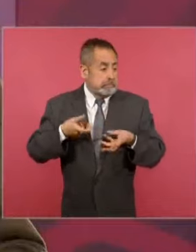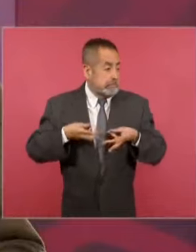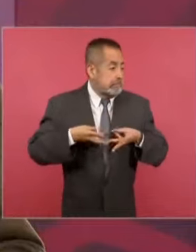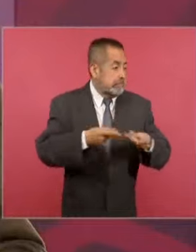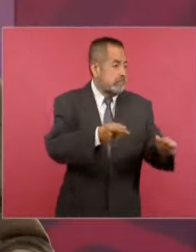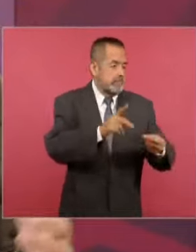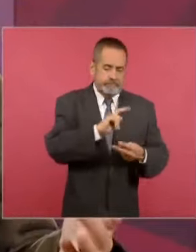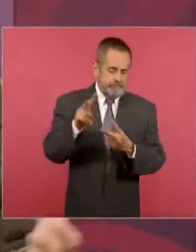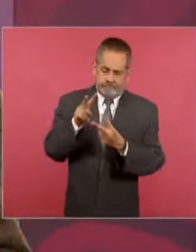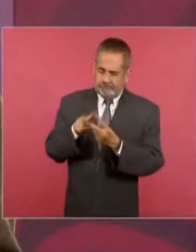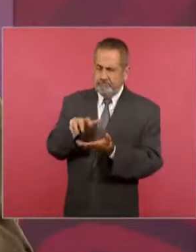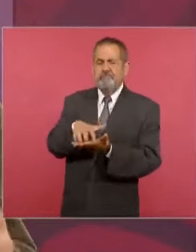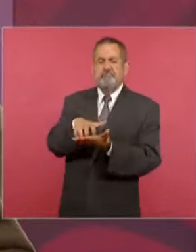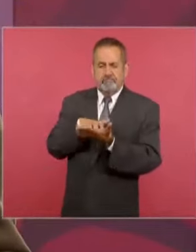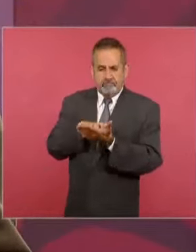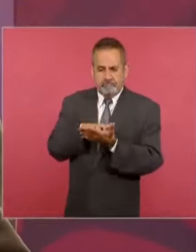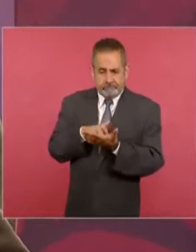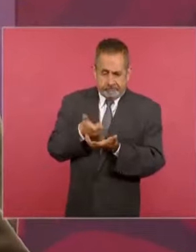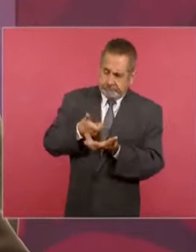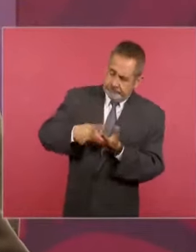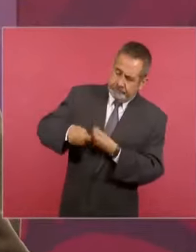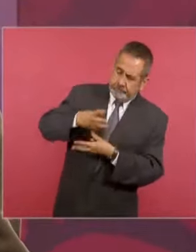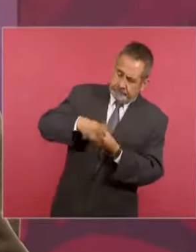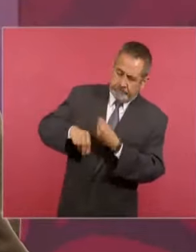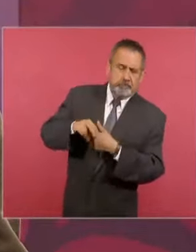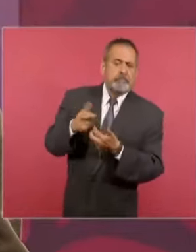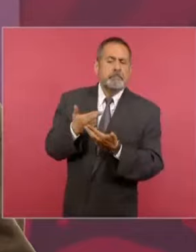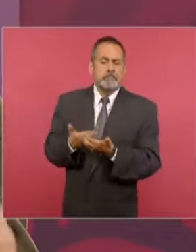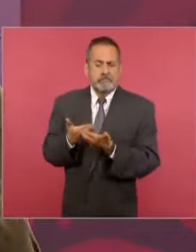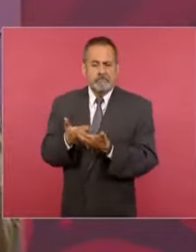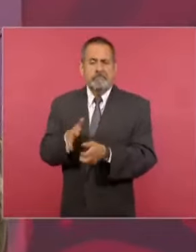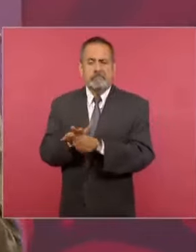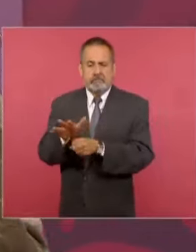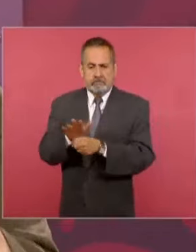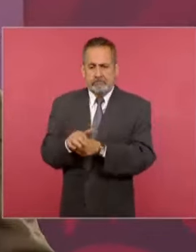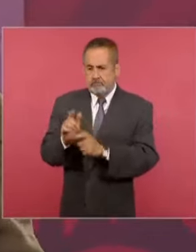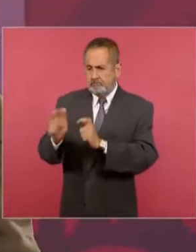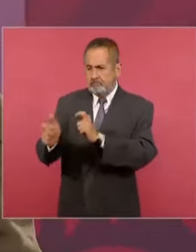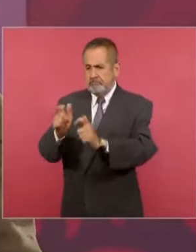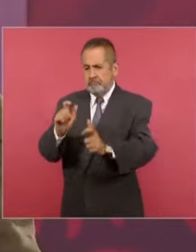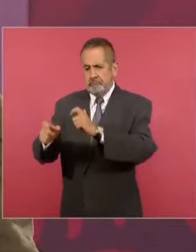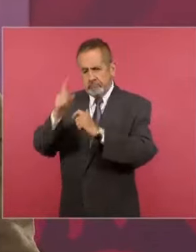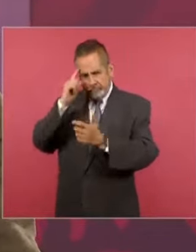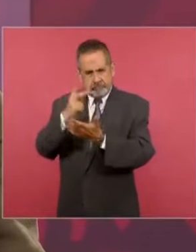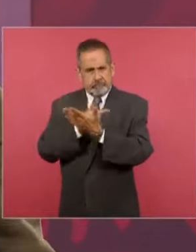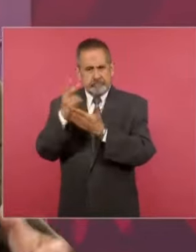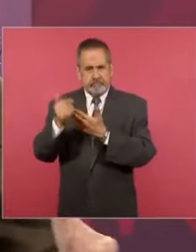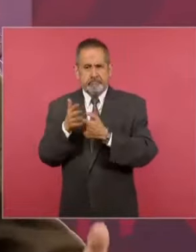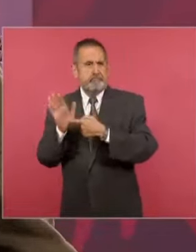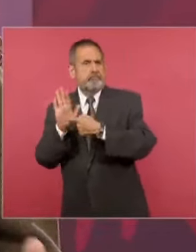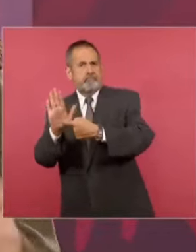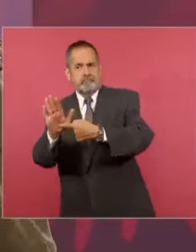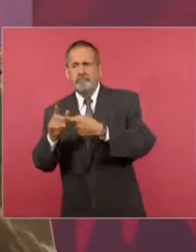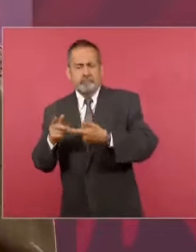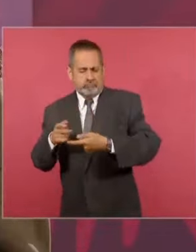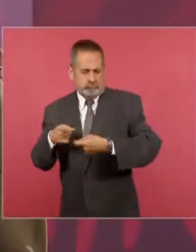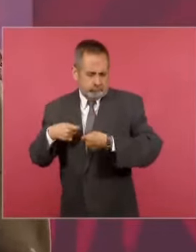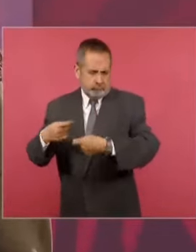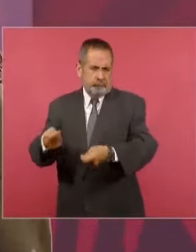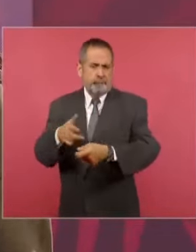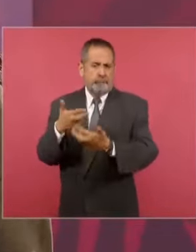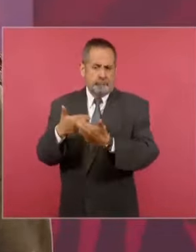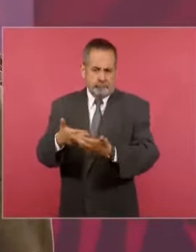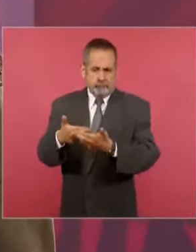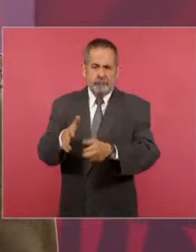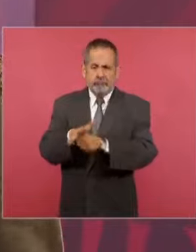Estos dos pilares es lo que ha permitido que haya fondos suficientes, como en el proyecto que se presenta ahora, pues precisamente